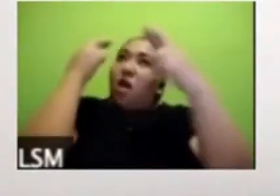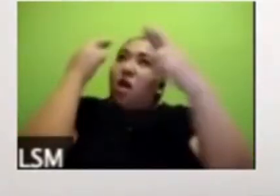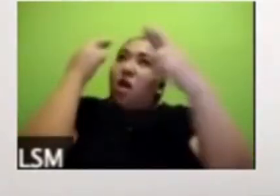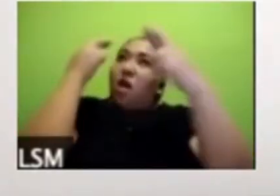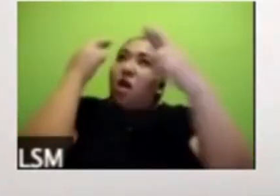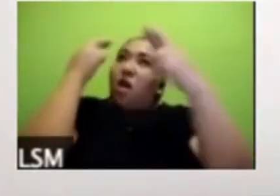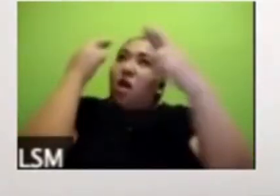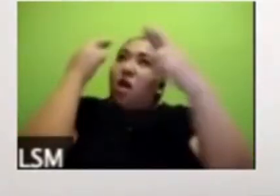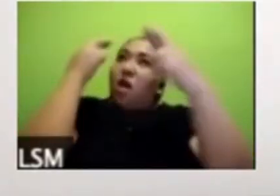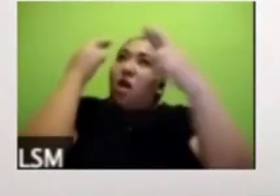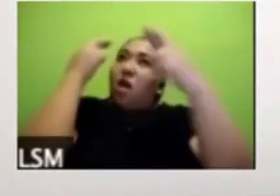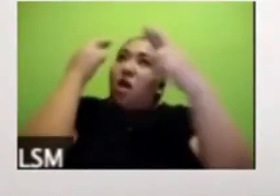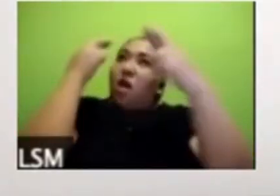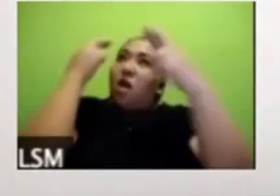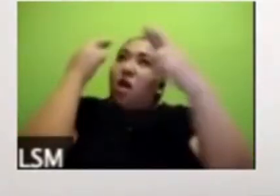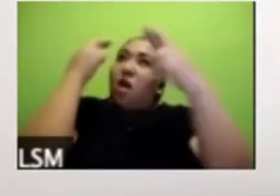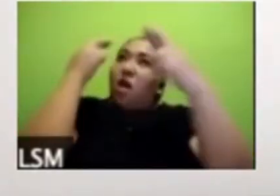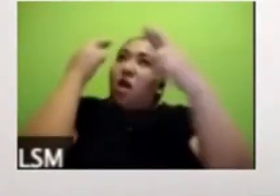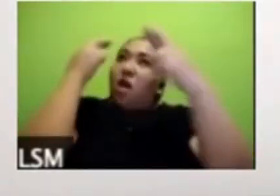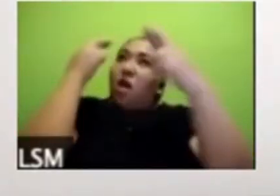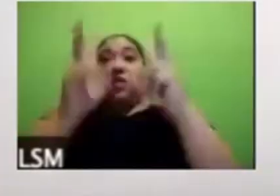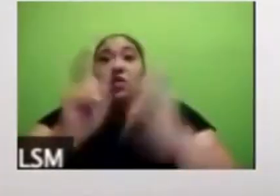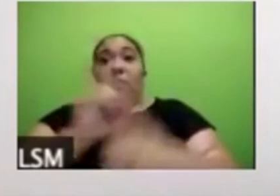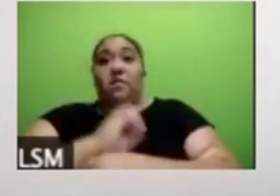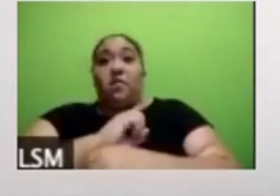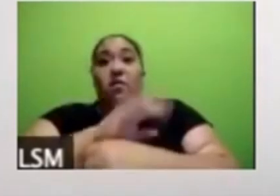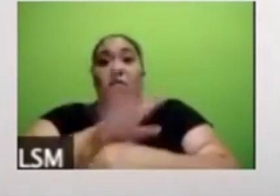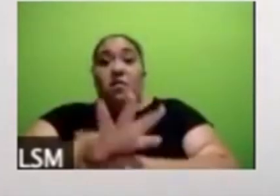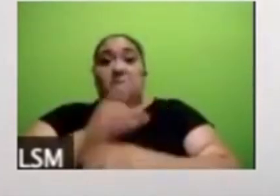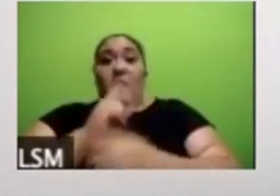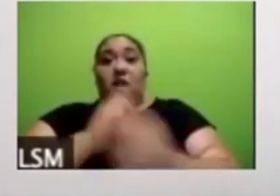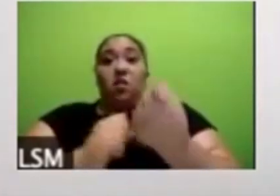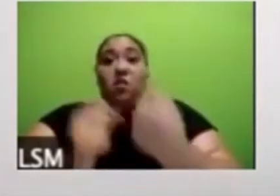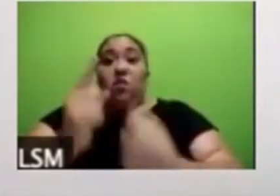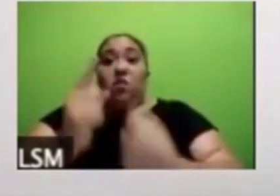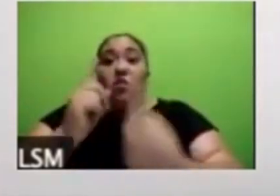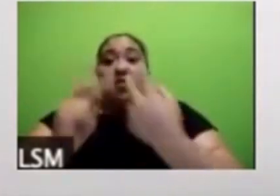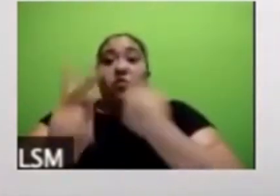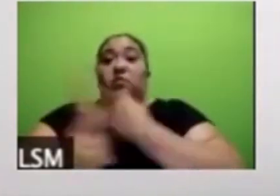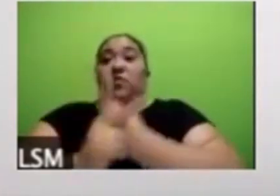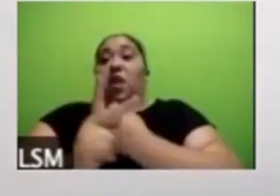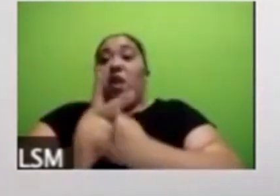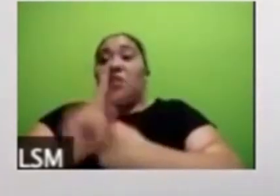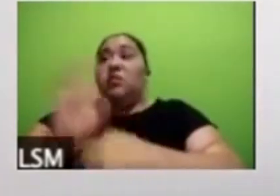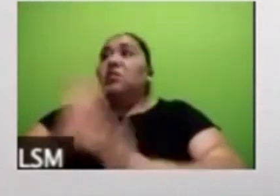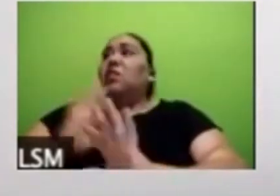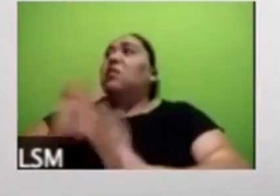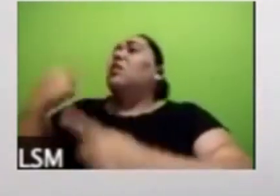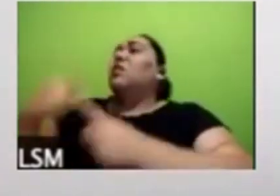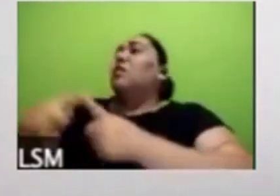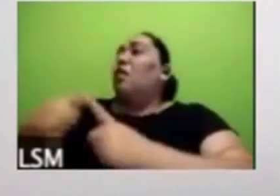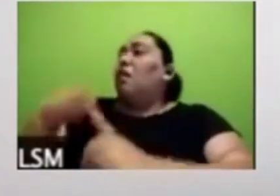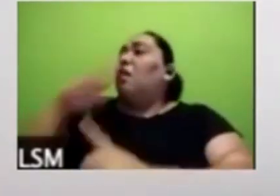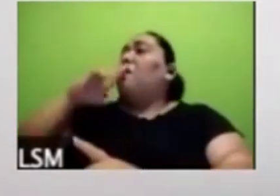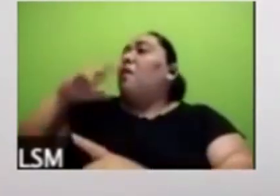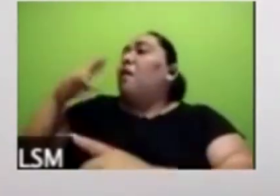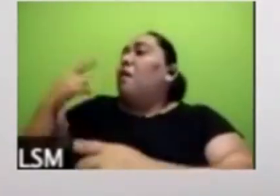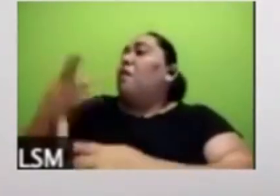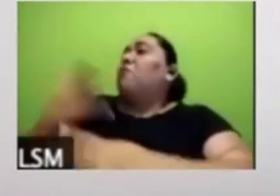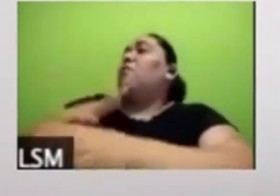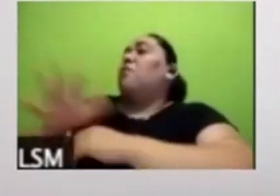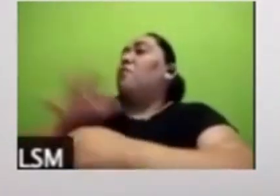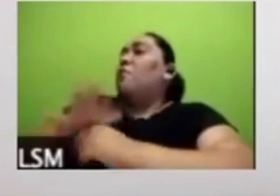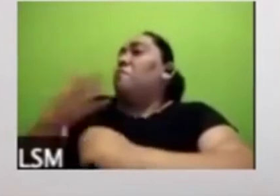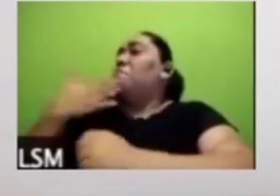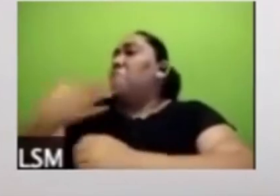hizo sus apuestas algunos van a tener mejores resultados que otros creo que nosotros pudimos haber aplicado algunas